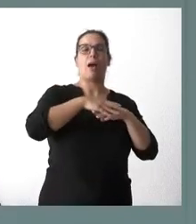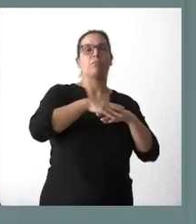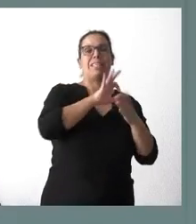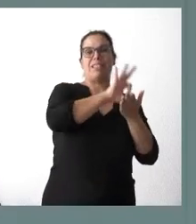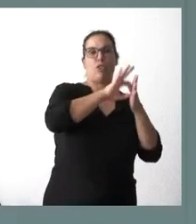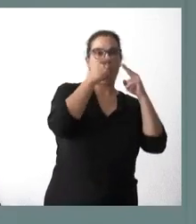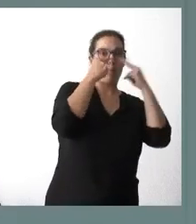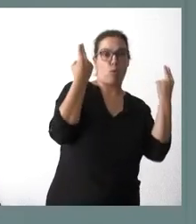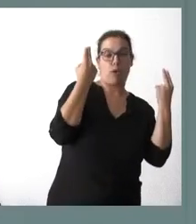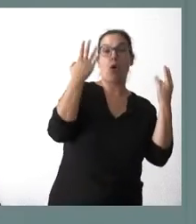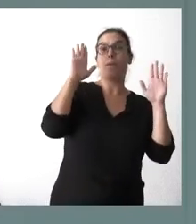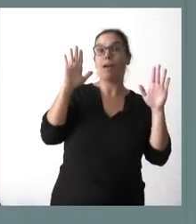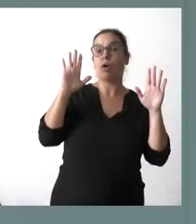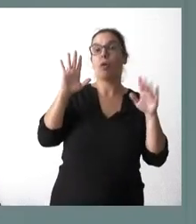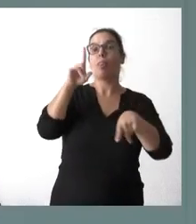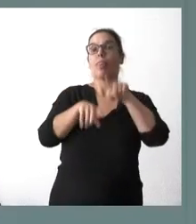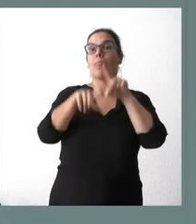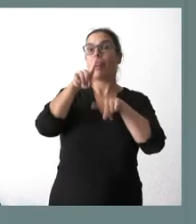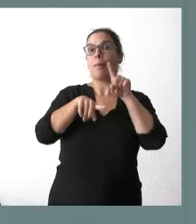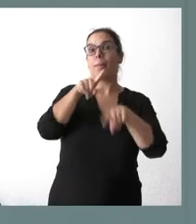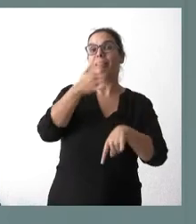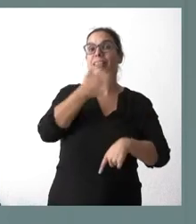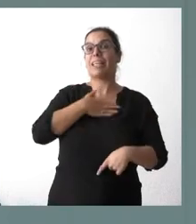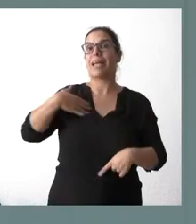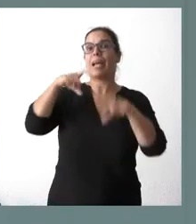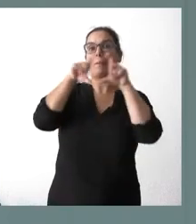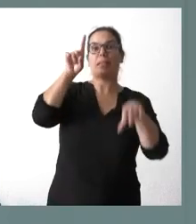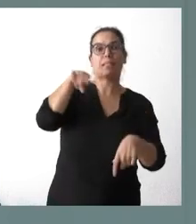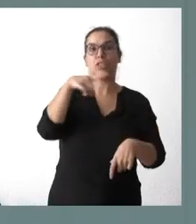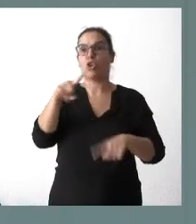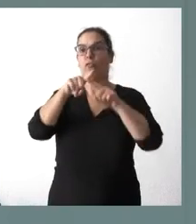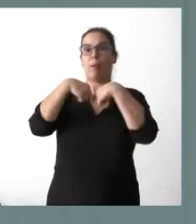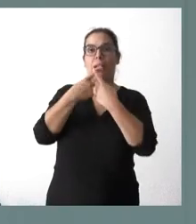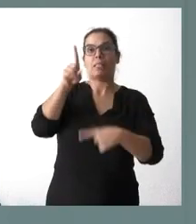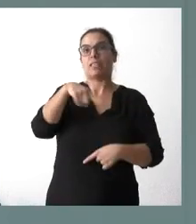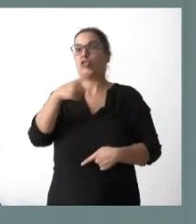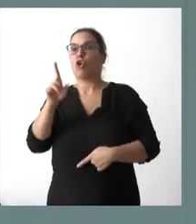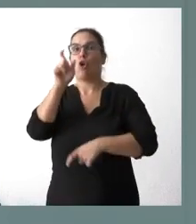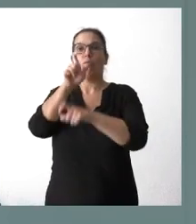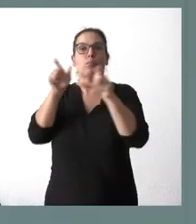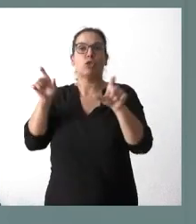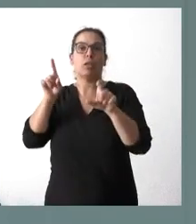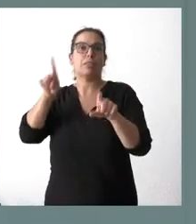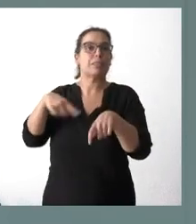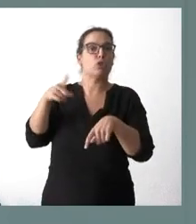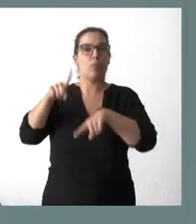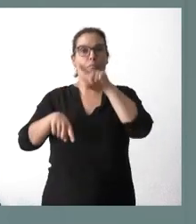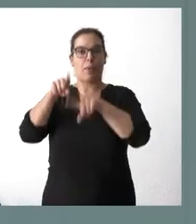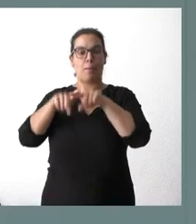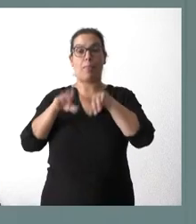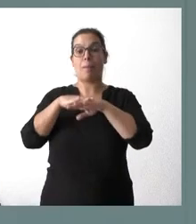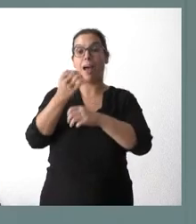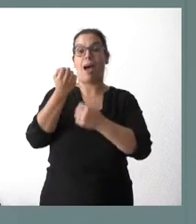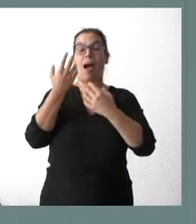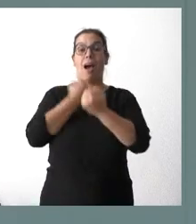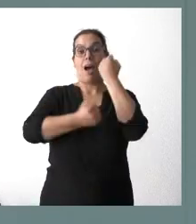familias y para las empresas y que, en definitiva, haya más participación, más diálogo y que se haga un esfuerzo no solamente por el ahorro energético, sino